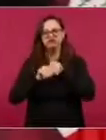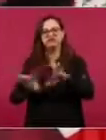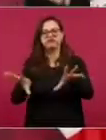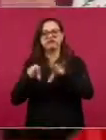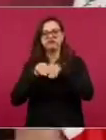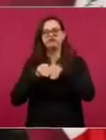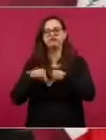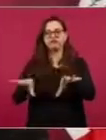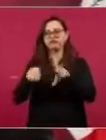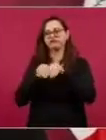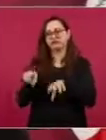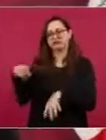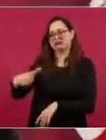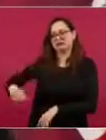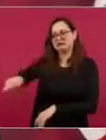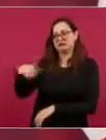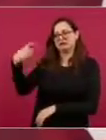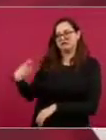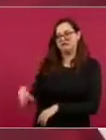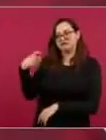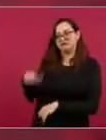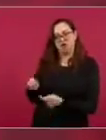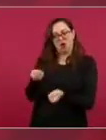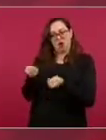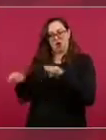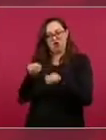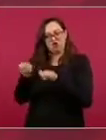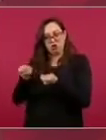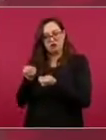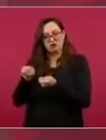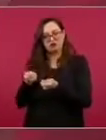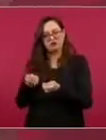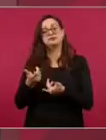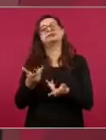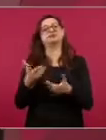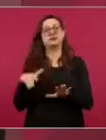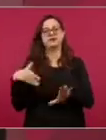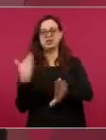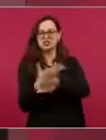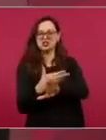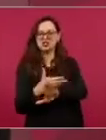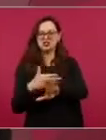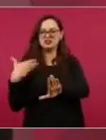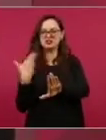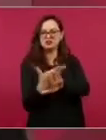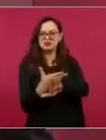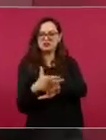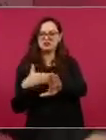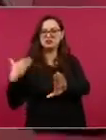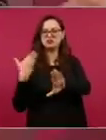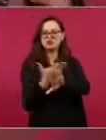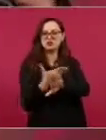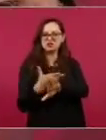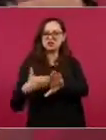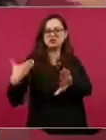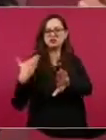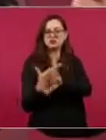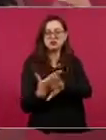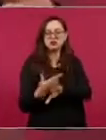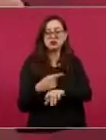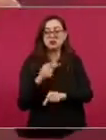oligarcas de los países, ir socavando